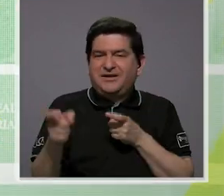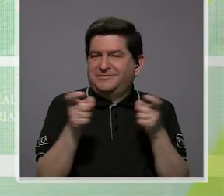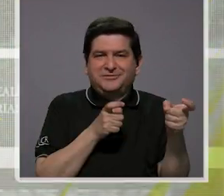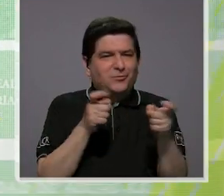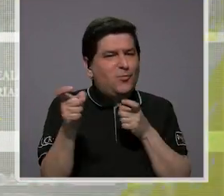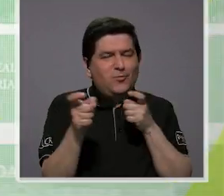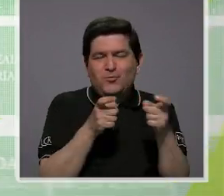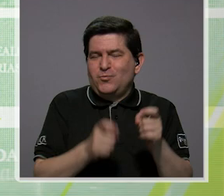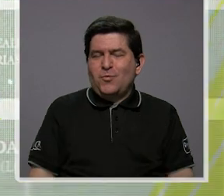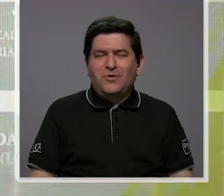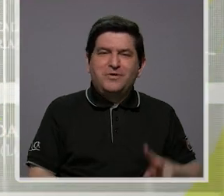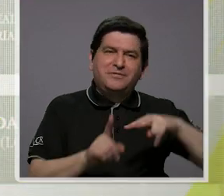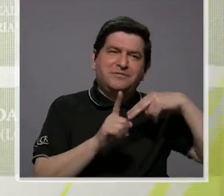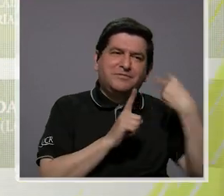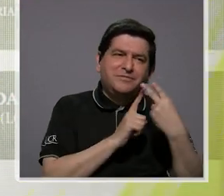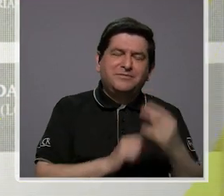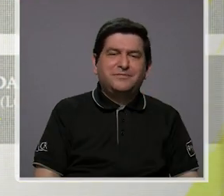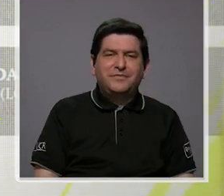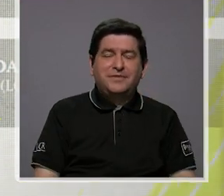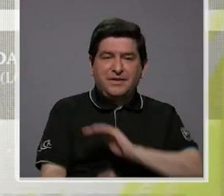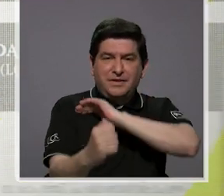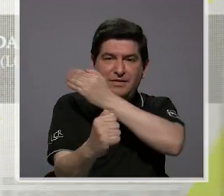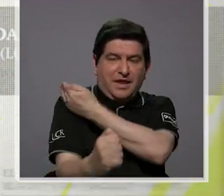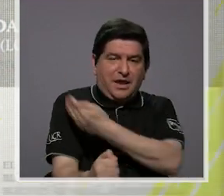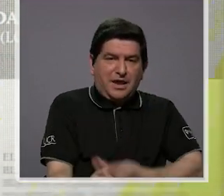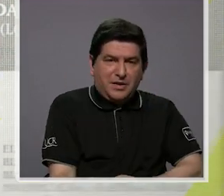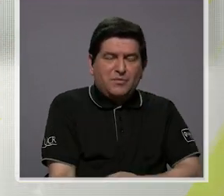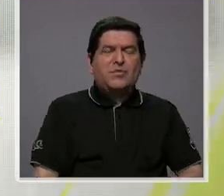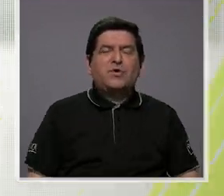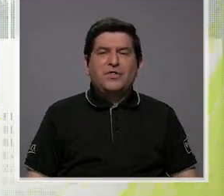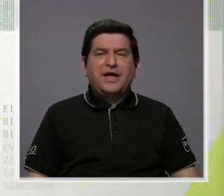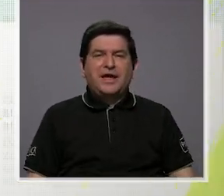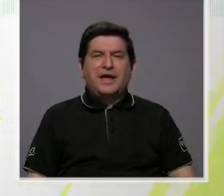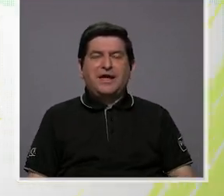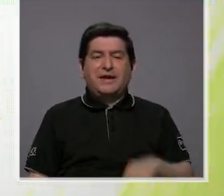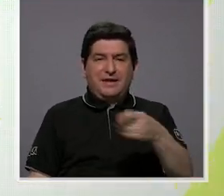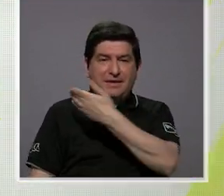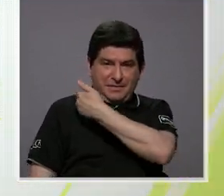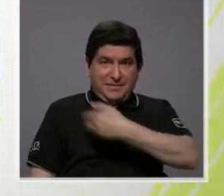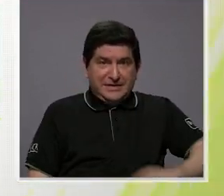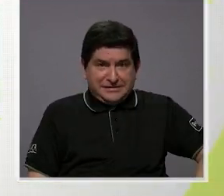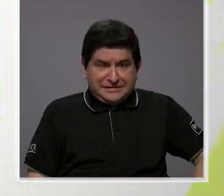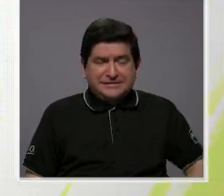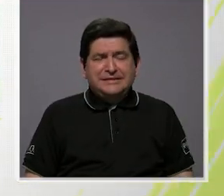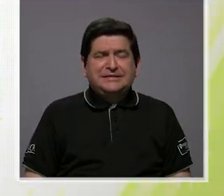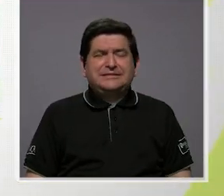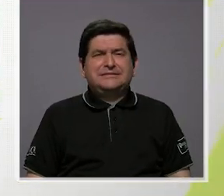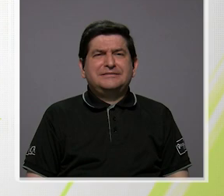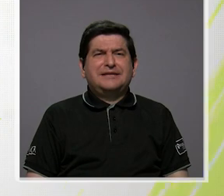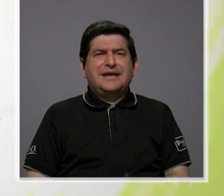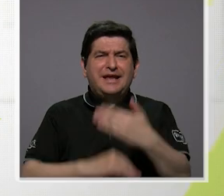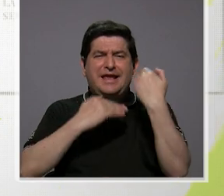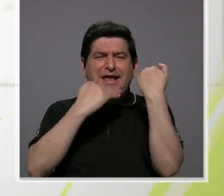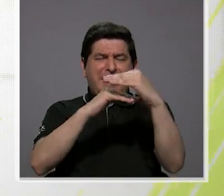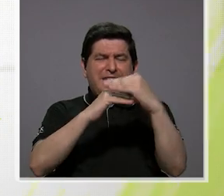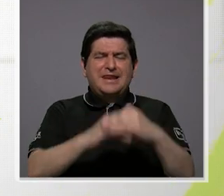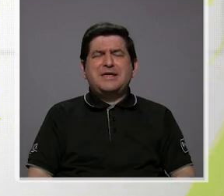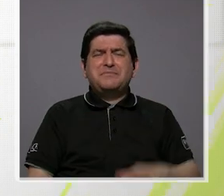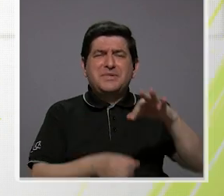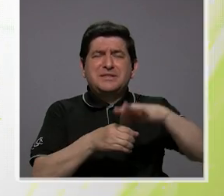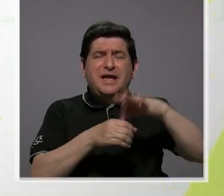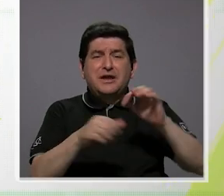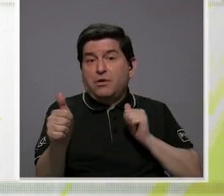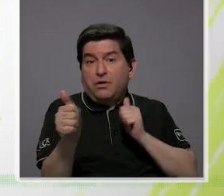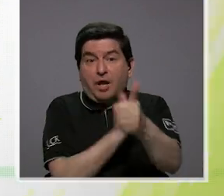controles, digamos, desde el punto de vista del Ejecutivo, porque la frontera agrícola se